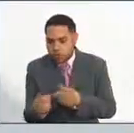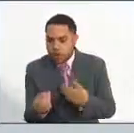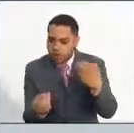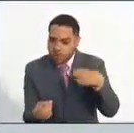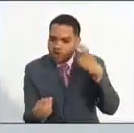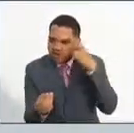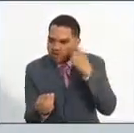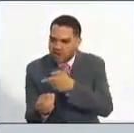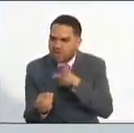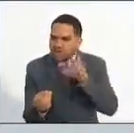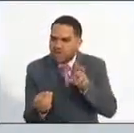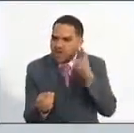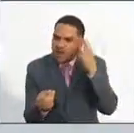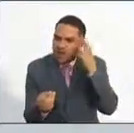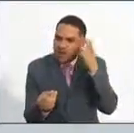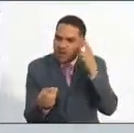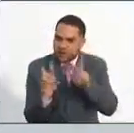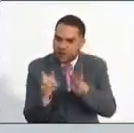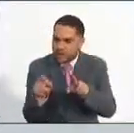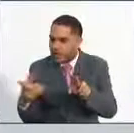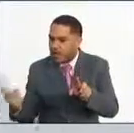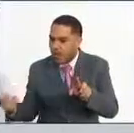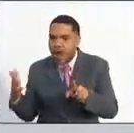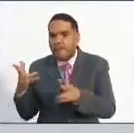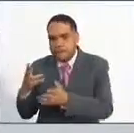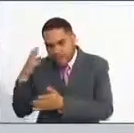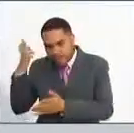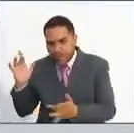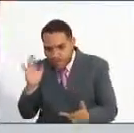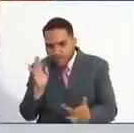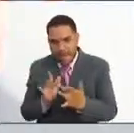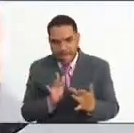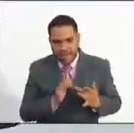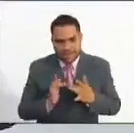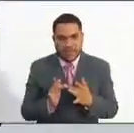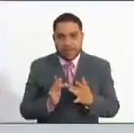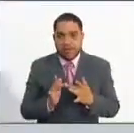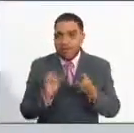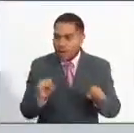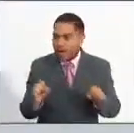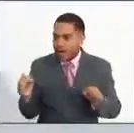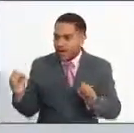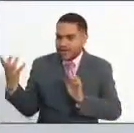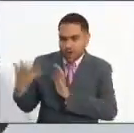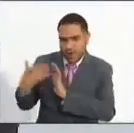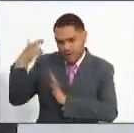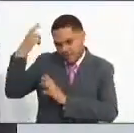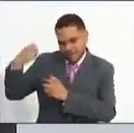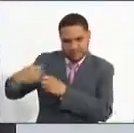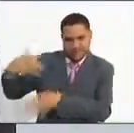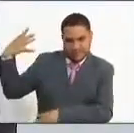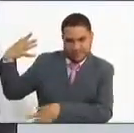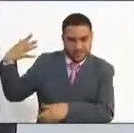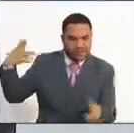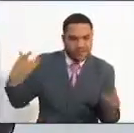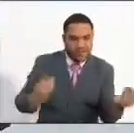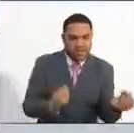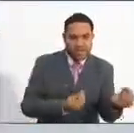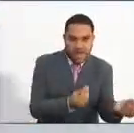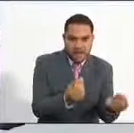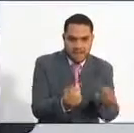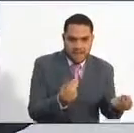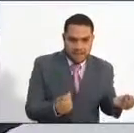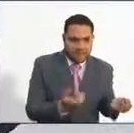incorporar los núcleos básicos de conocimiento en los manuales de funciones, dan la posibilidad de que prácticamente todas las profesiones queden allí incorporadas en los manuales de funciones.